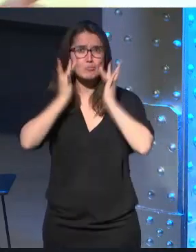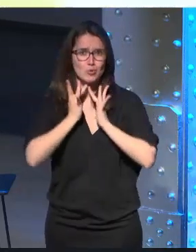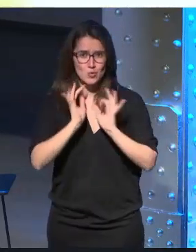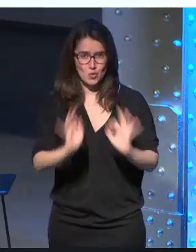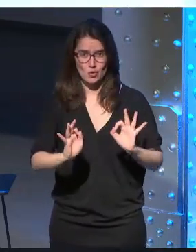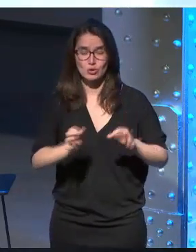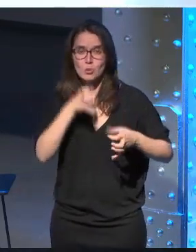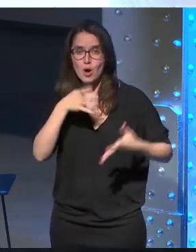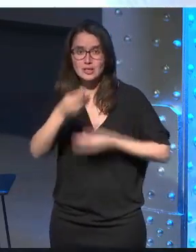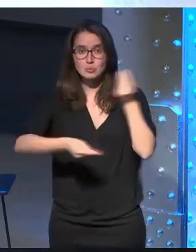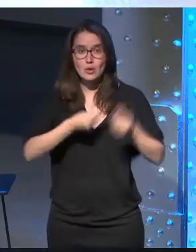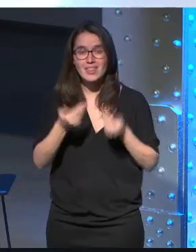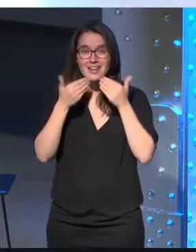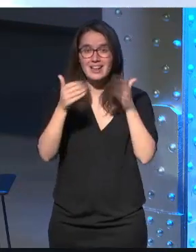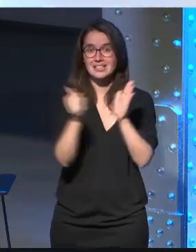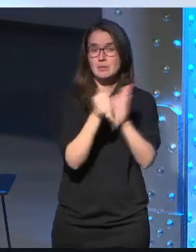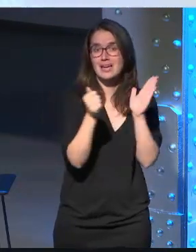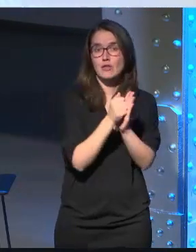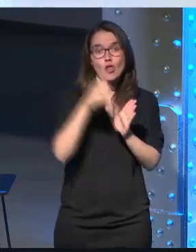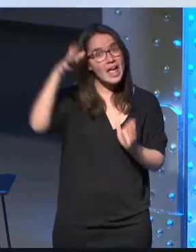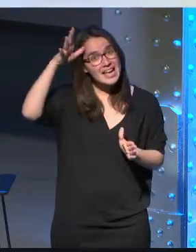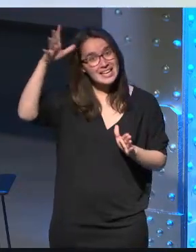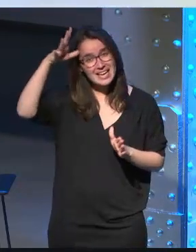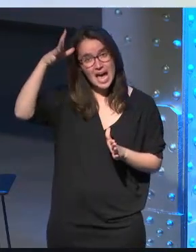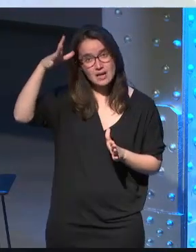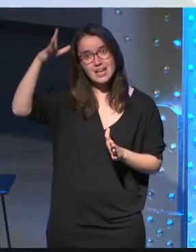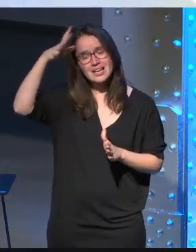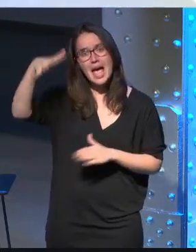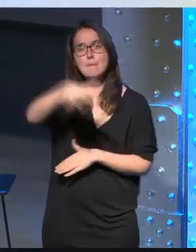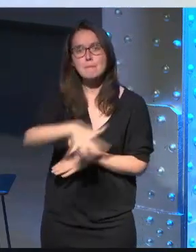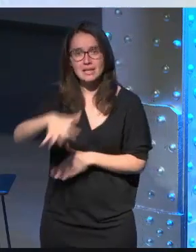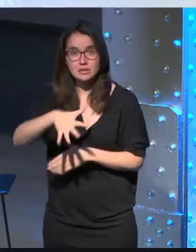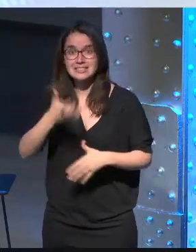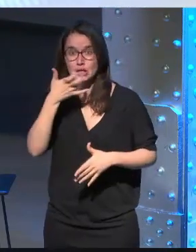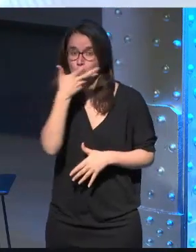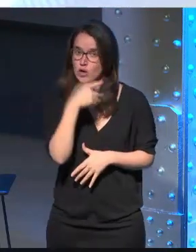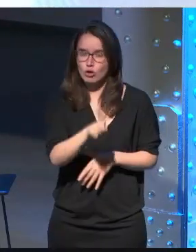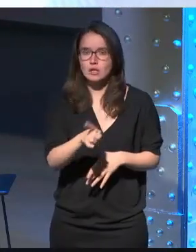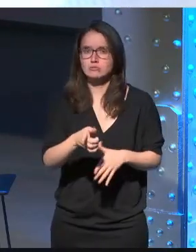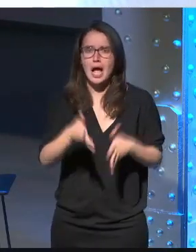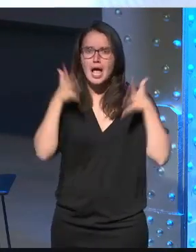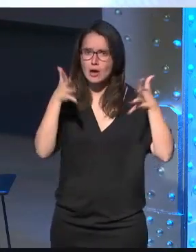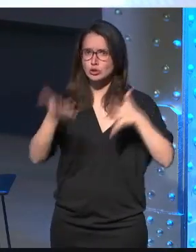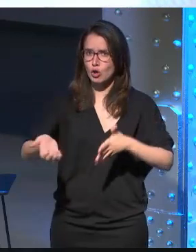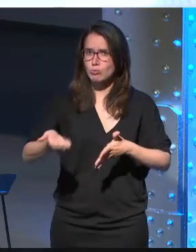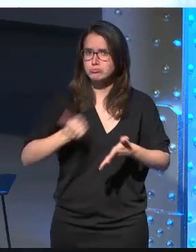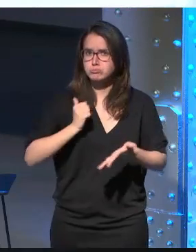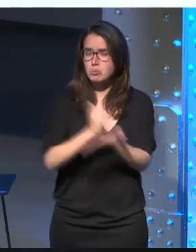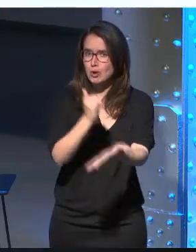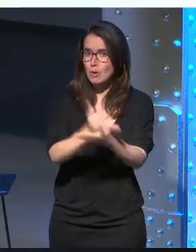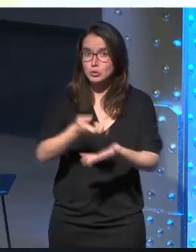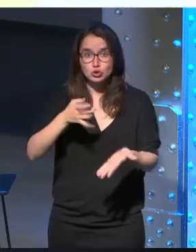puede hacer a día de hoy con la aplicación de IKEA IKEA Place que si no la conocéis os recomiendo que la probéis porque resulta una experiencia